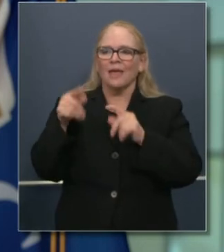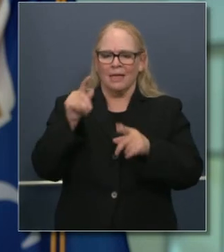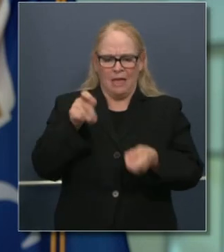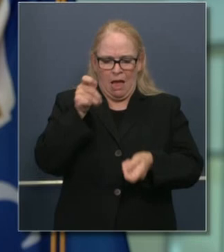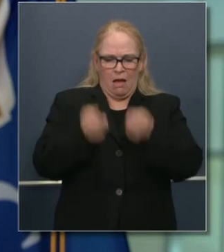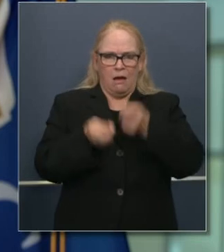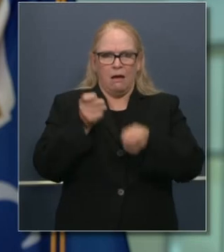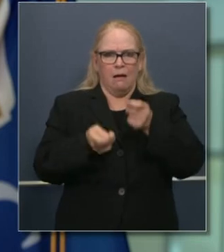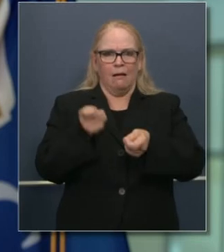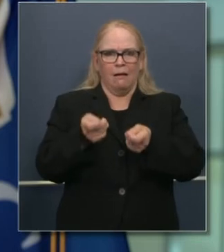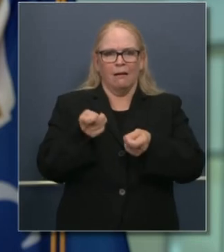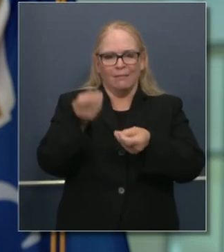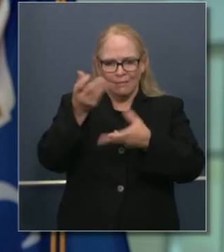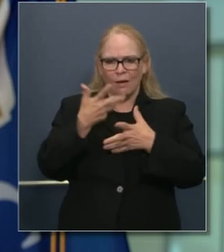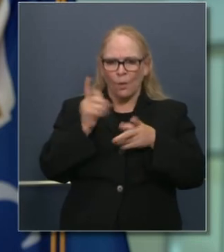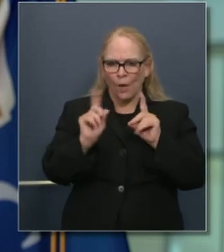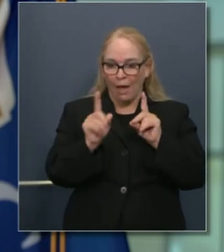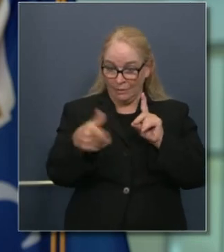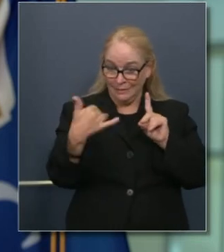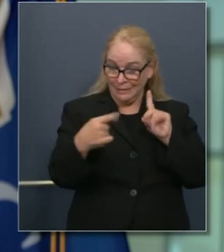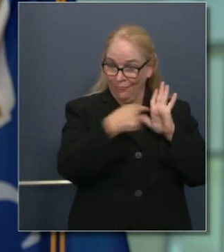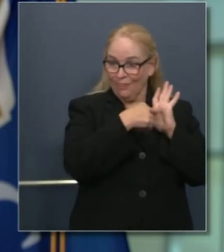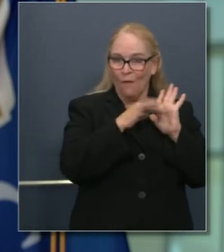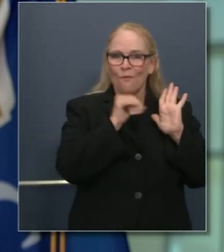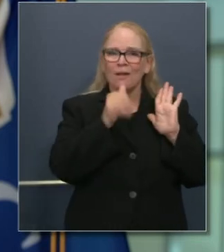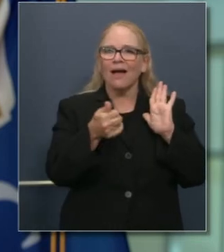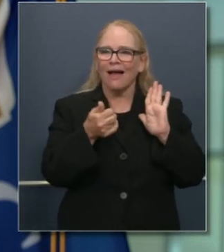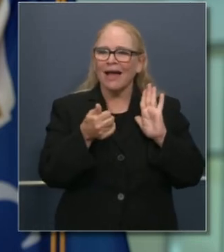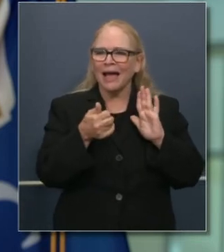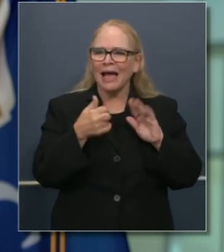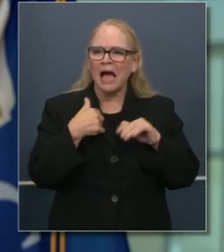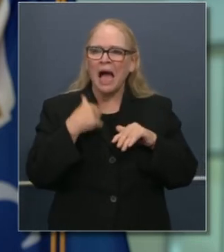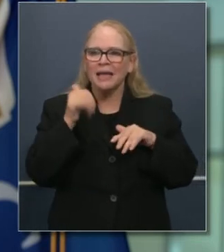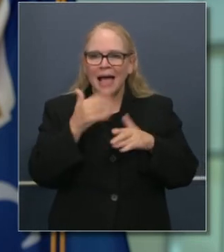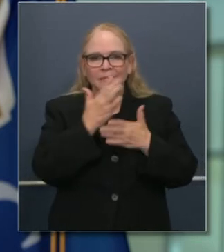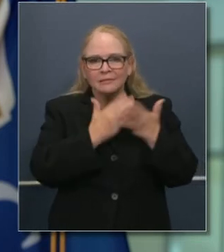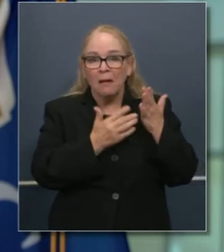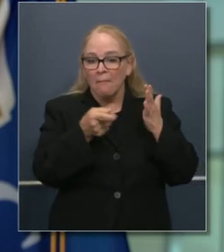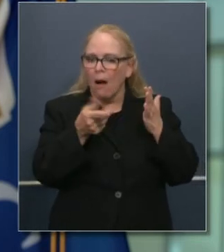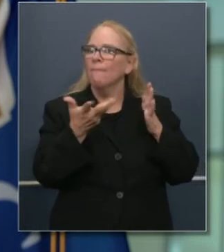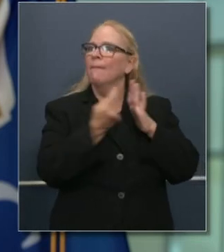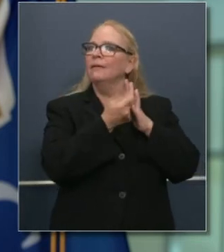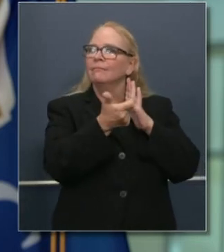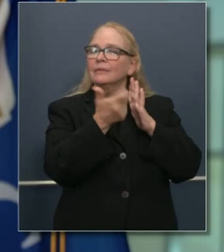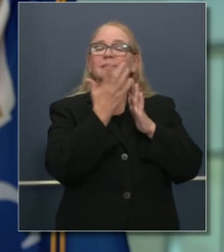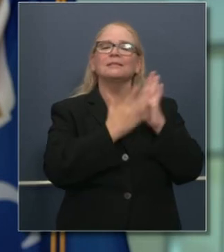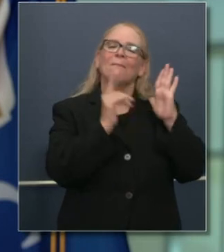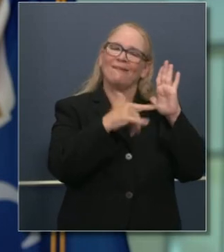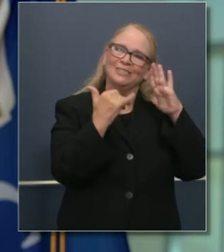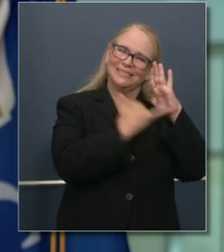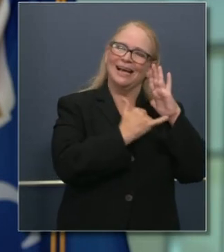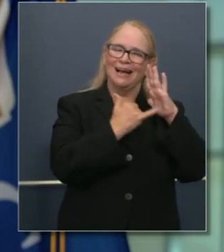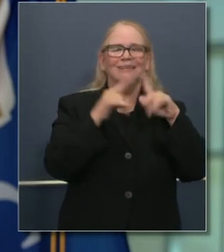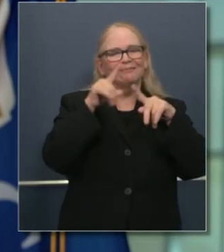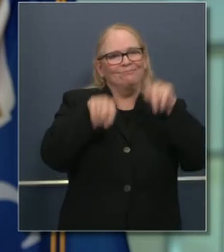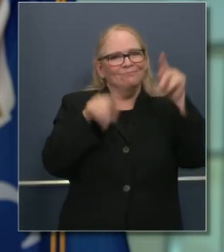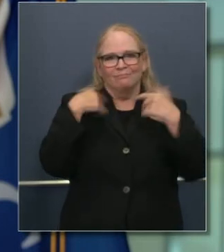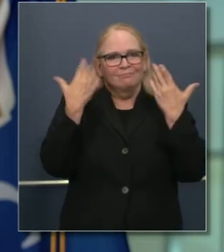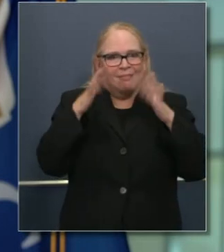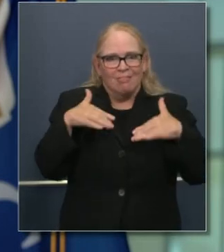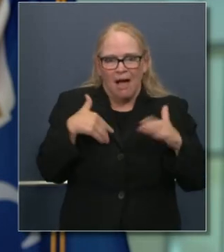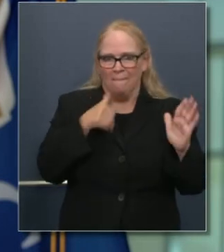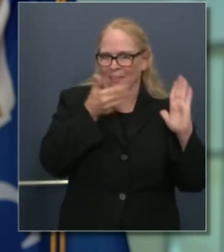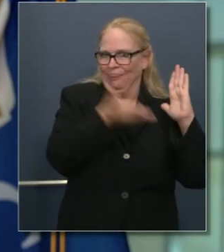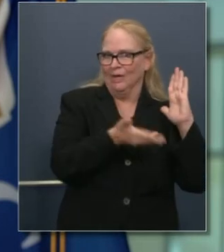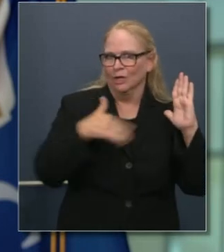particulares de cada condado. A nivel condado. Las estrategias y protocolos para rastreo. Y entender la